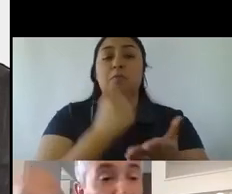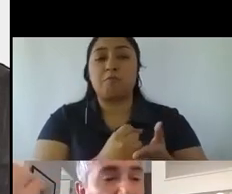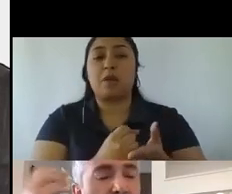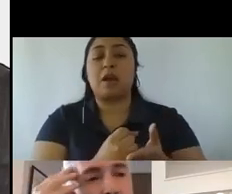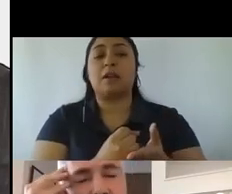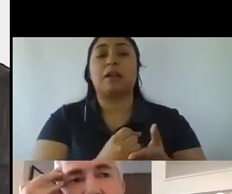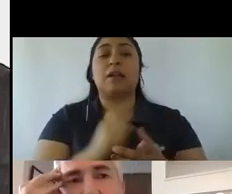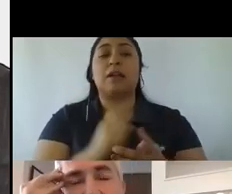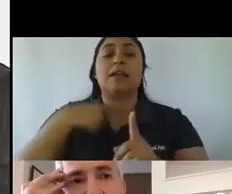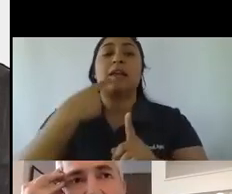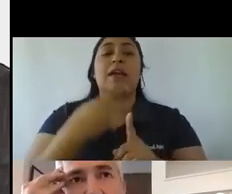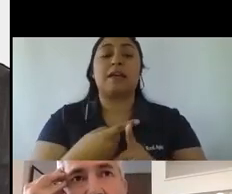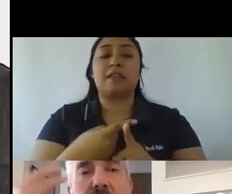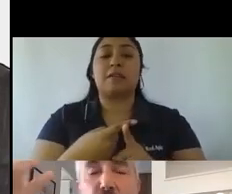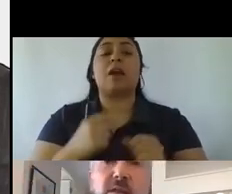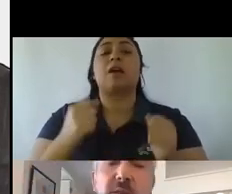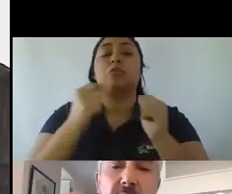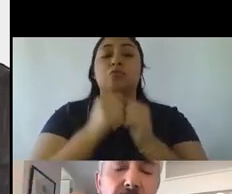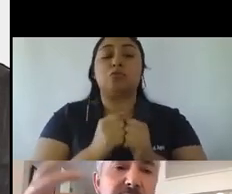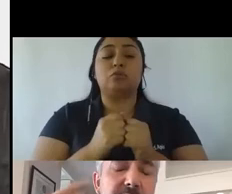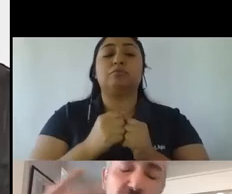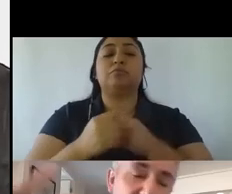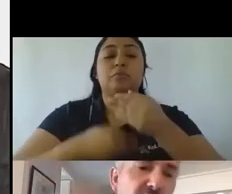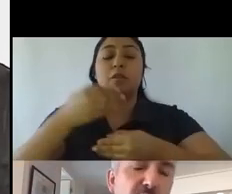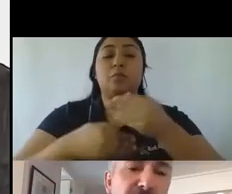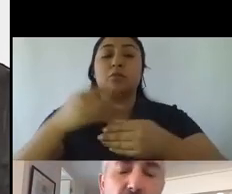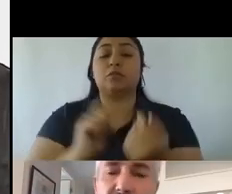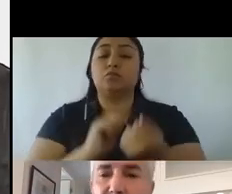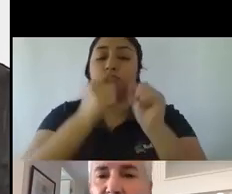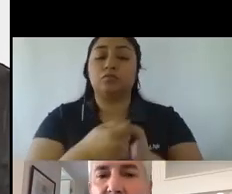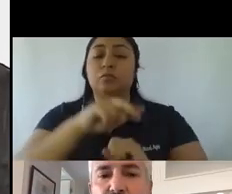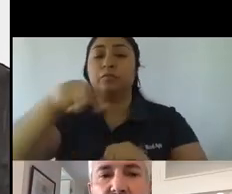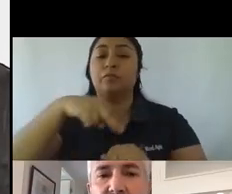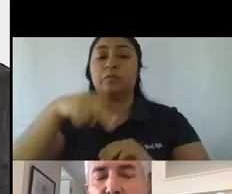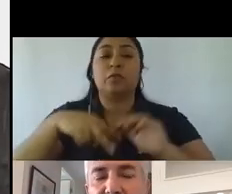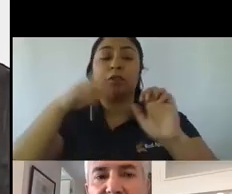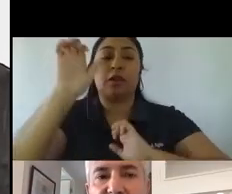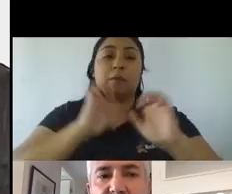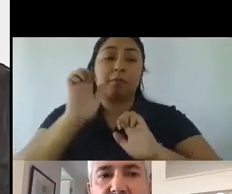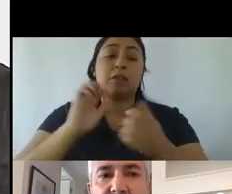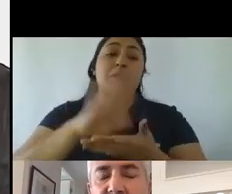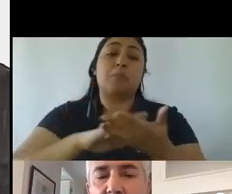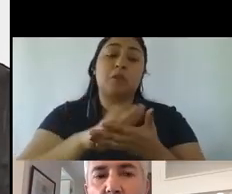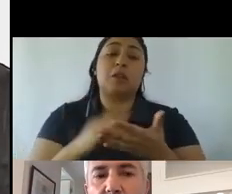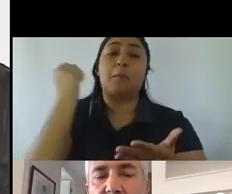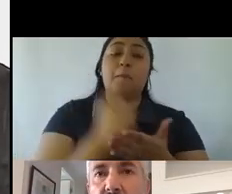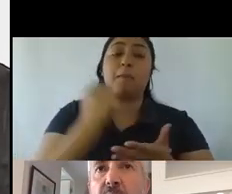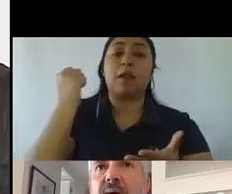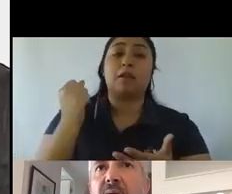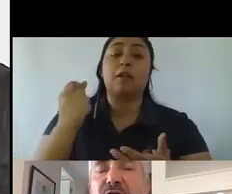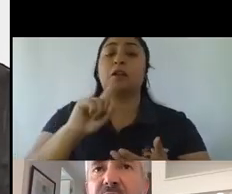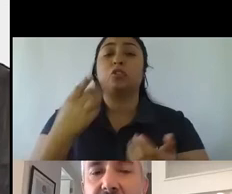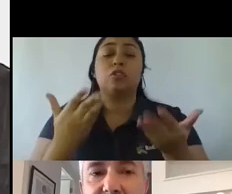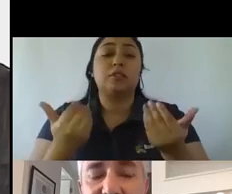probablemente con procesos de transformación en nuestras empresas, estoy hablando, por ejemplo, de las marcas, que no necesariamente estaban del todo preparadas